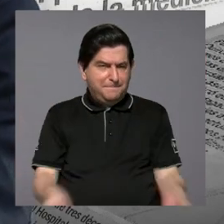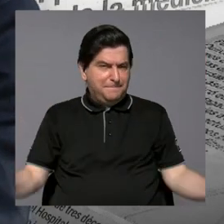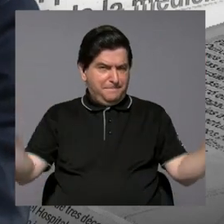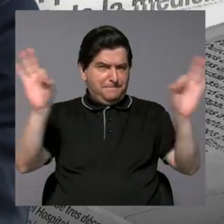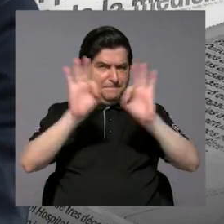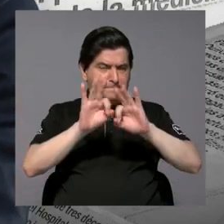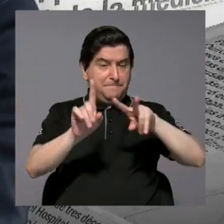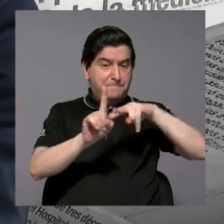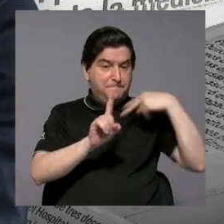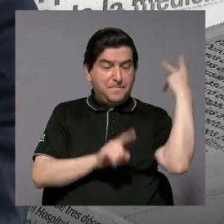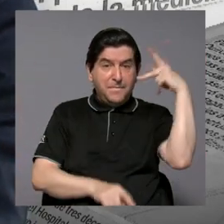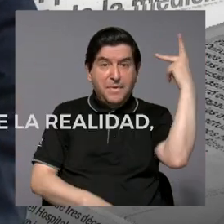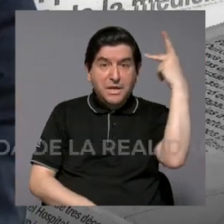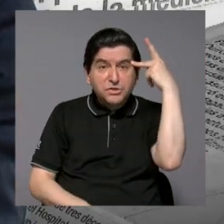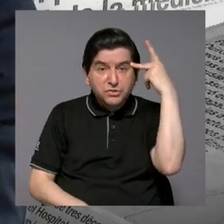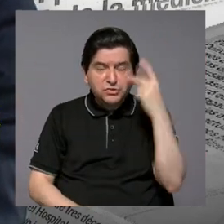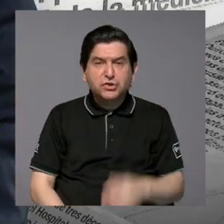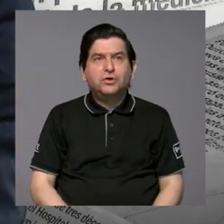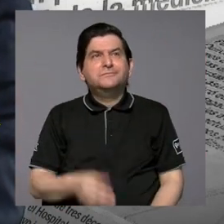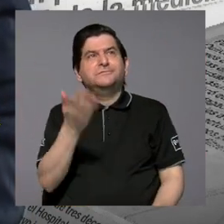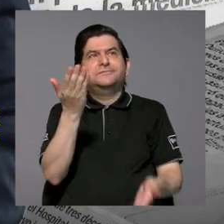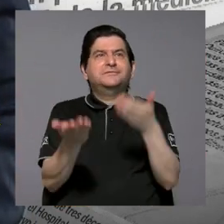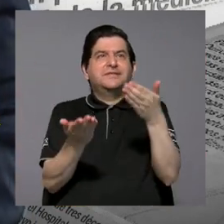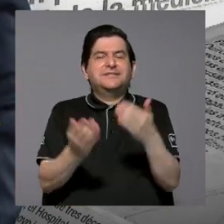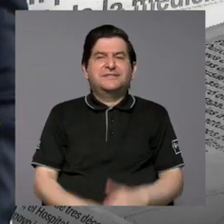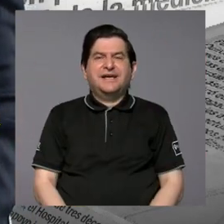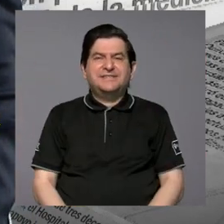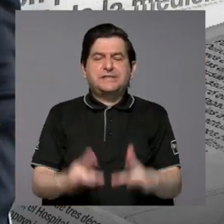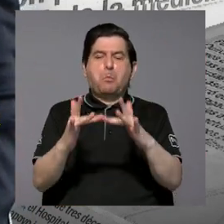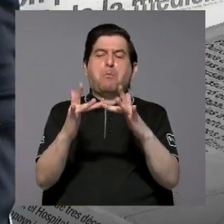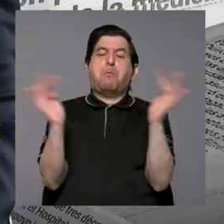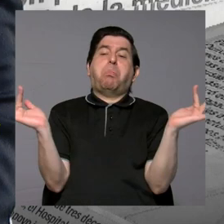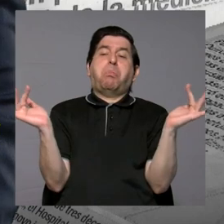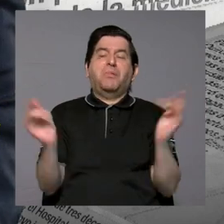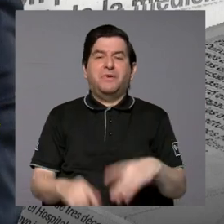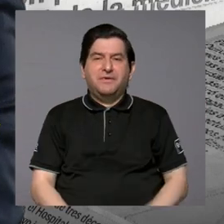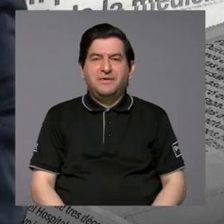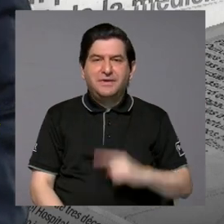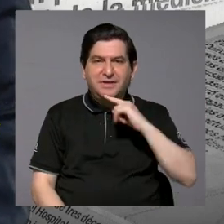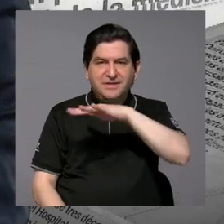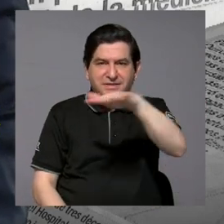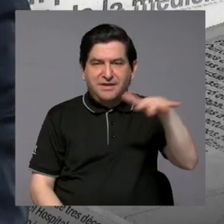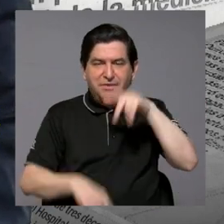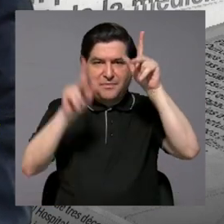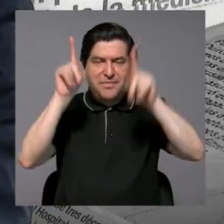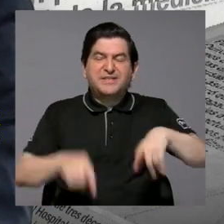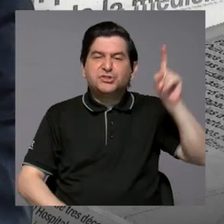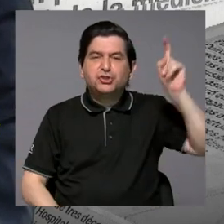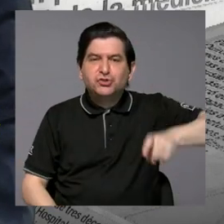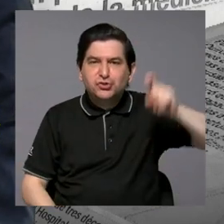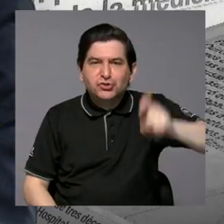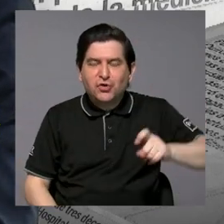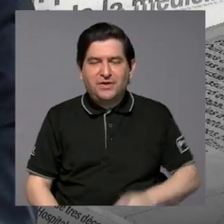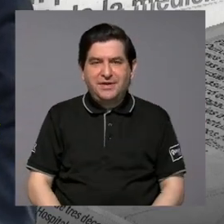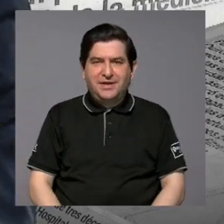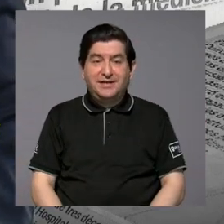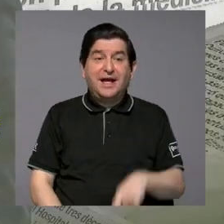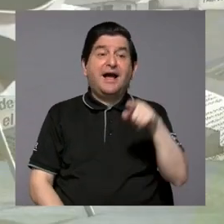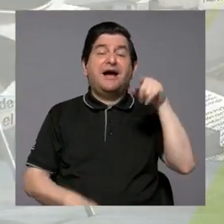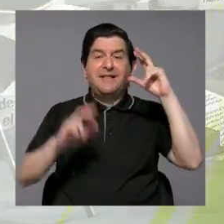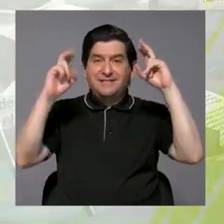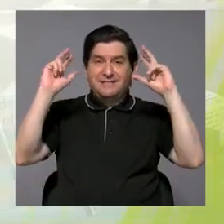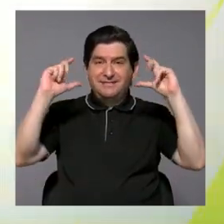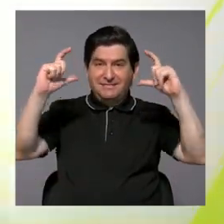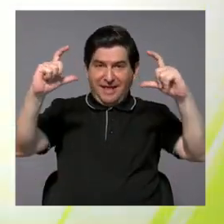ahí es que esa visión política esté muy posiblemente desconectada de la realidad de qué es lo que la gente ocupa y requiere. ahí el título